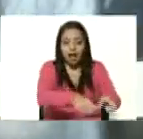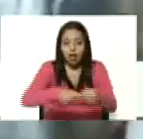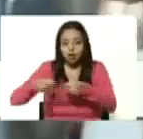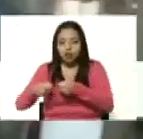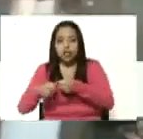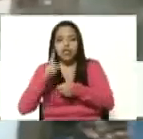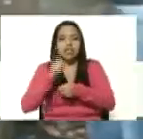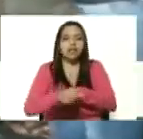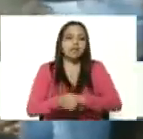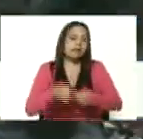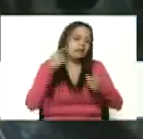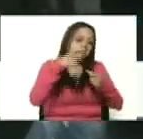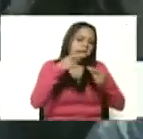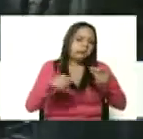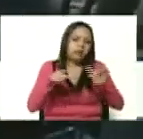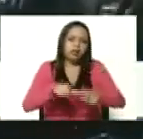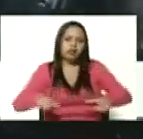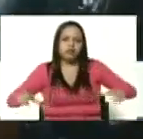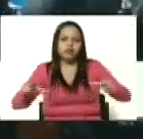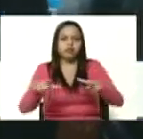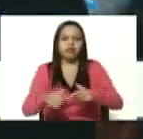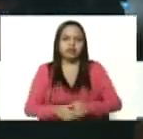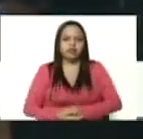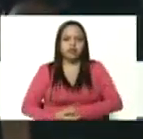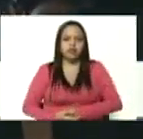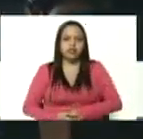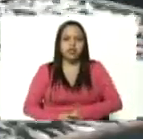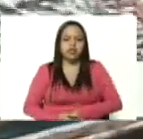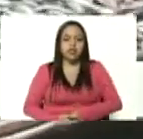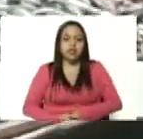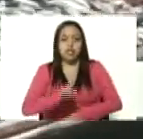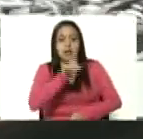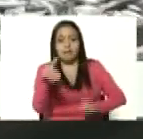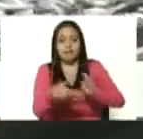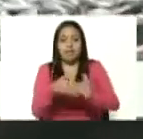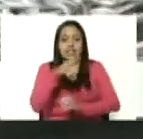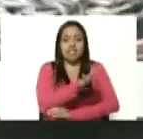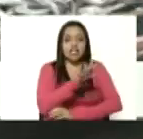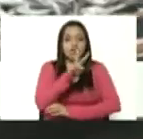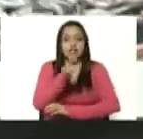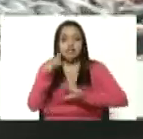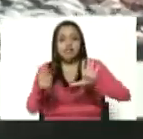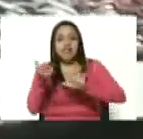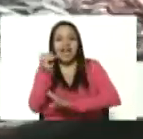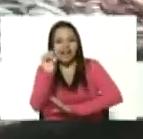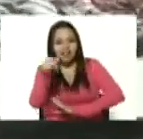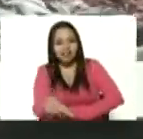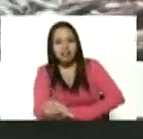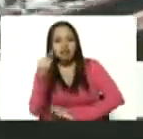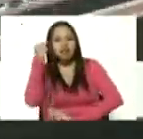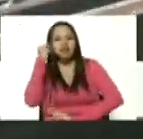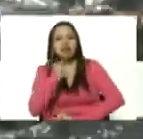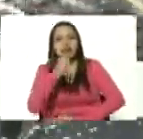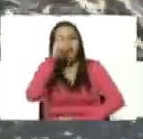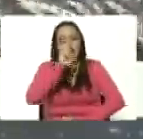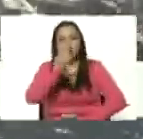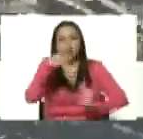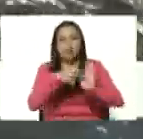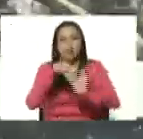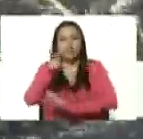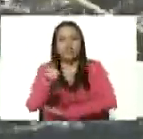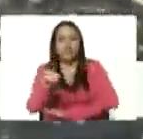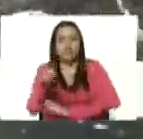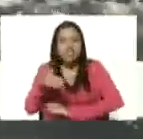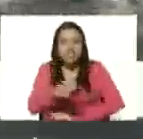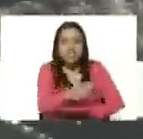1864 rancherías de pescadores de las cuales 1526 son del estado Sucre en el año 2020 de la pesca de sardina